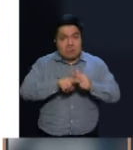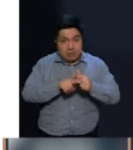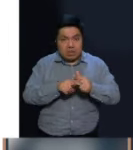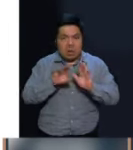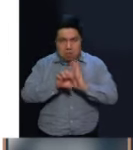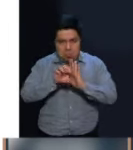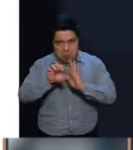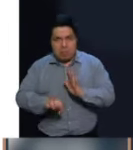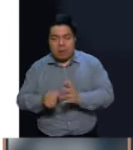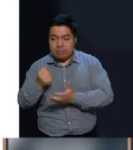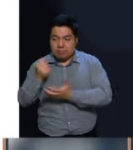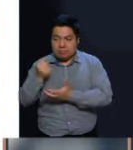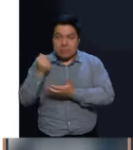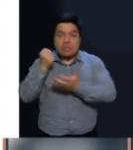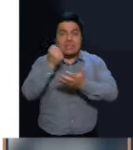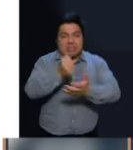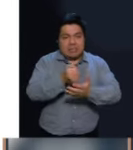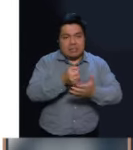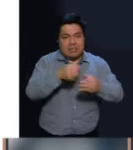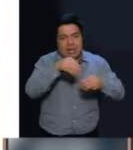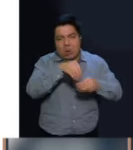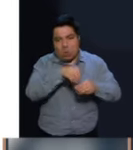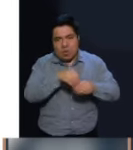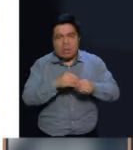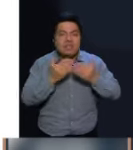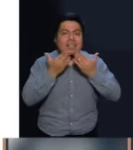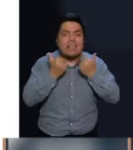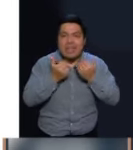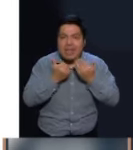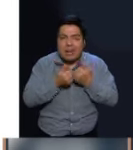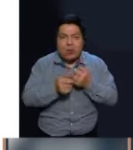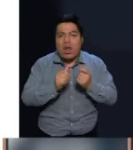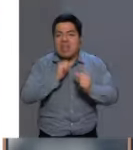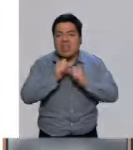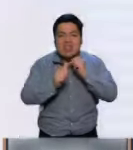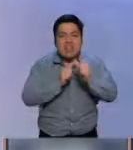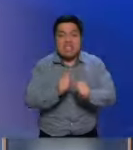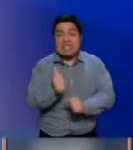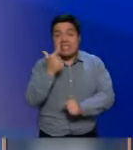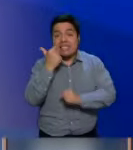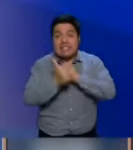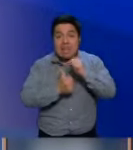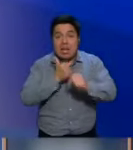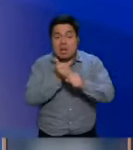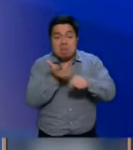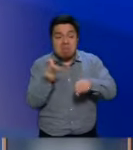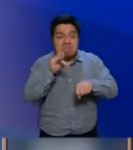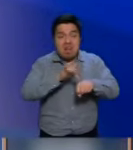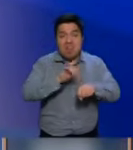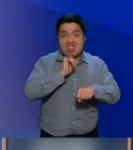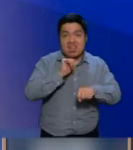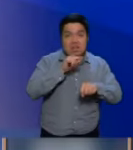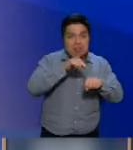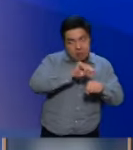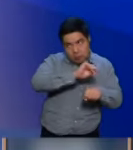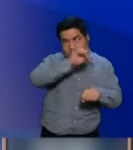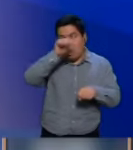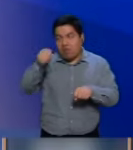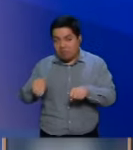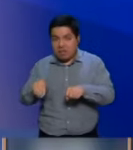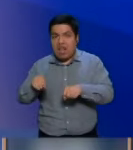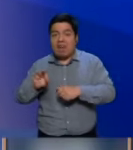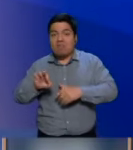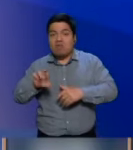recursos de las cuentas inactivas, las cuentas inactivas son las que no han tenido movimientos en más de 7 años, se transfieran al Fondo de Pensiones para el Bienestar.